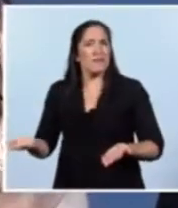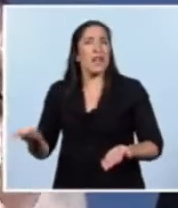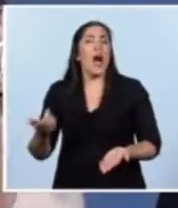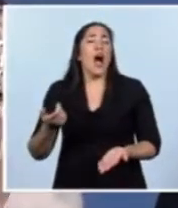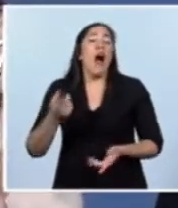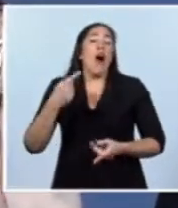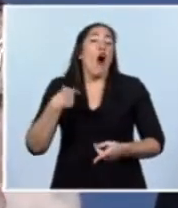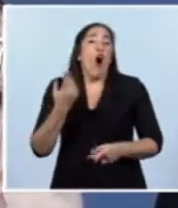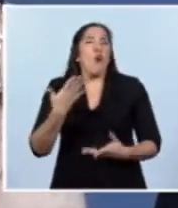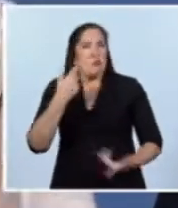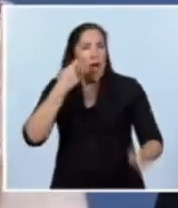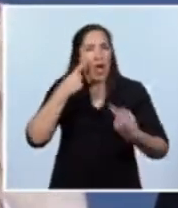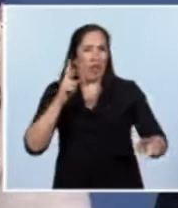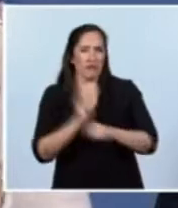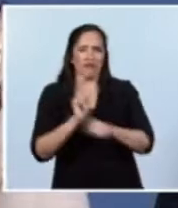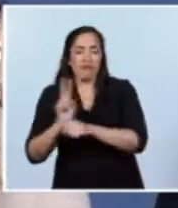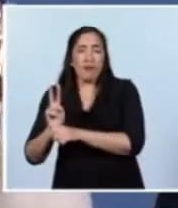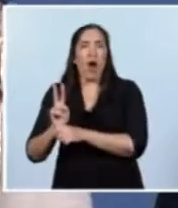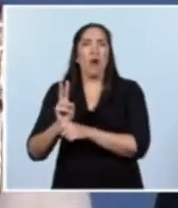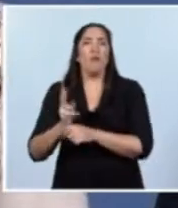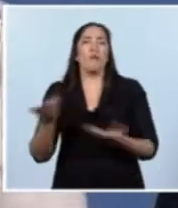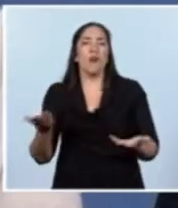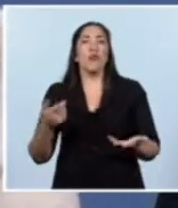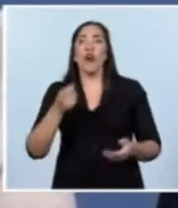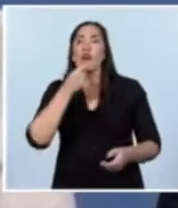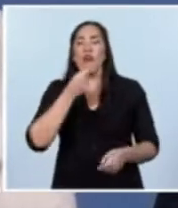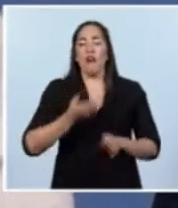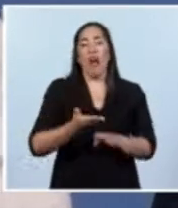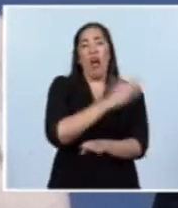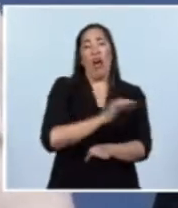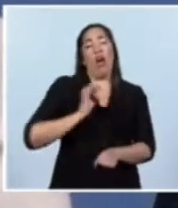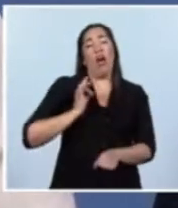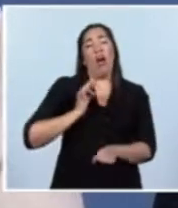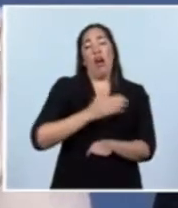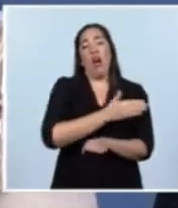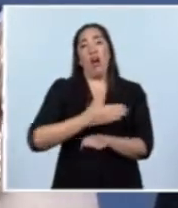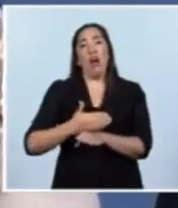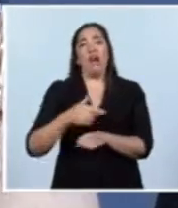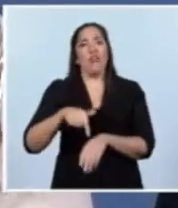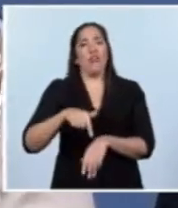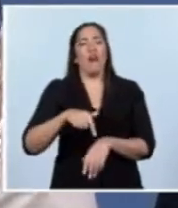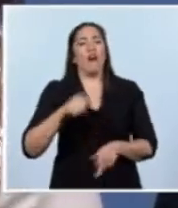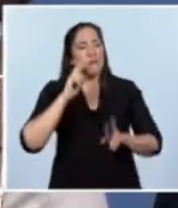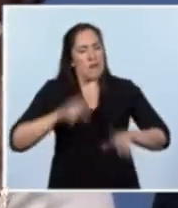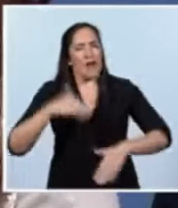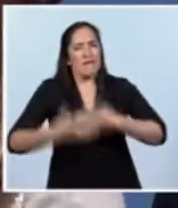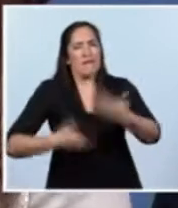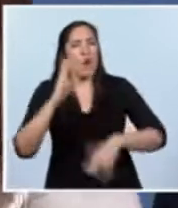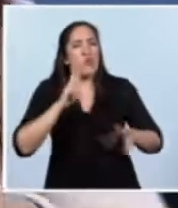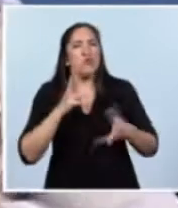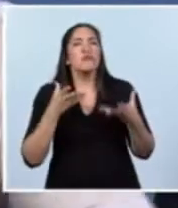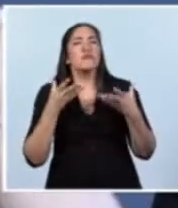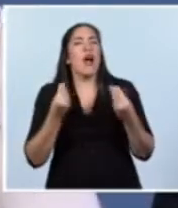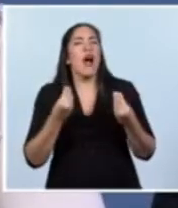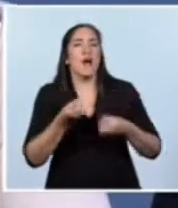pasen determinadas cosas, pero si tenemos una política agresiva como la que hemos tenido en esta política de desarme, creo que estamos contribuyendo